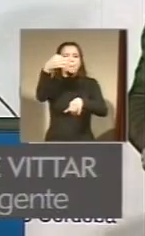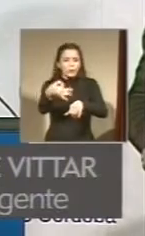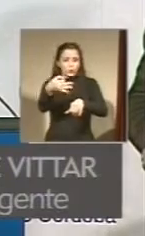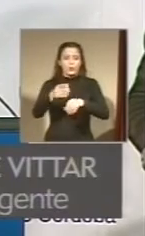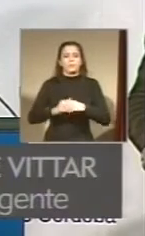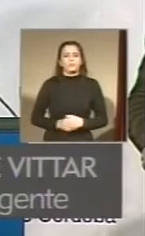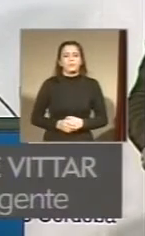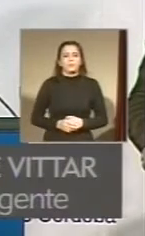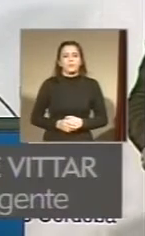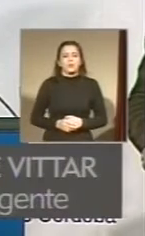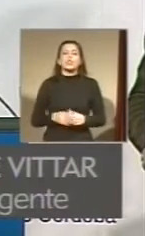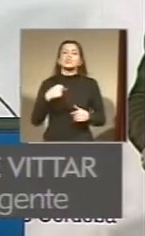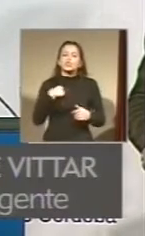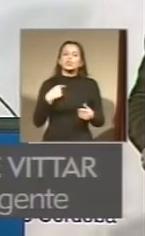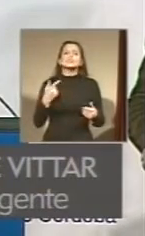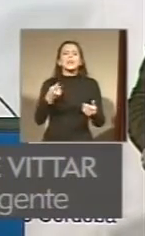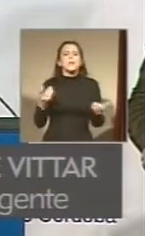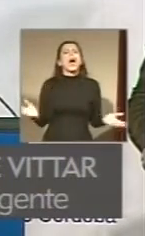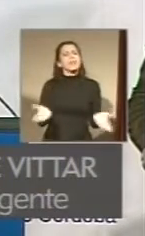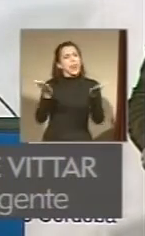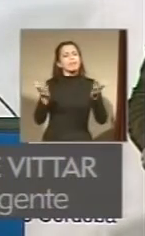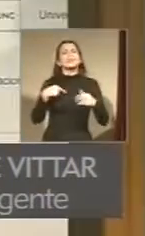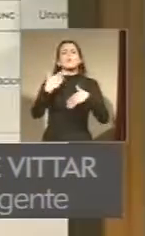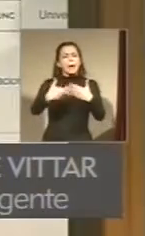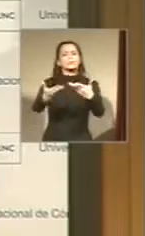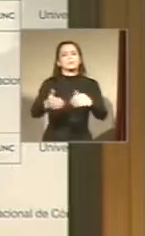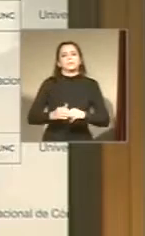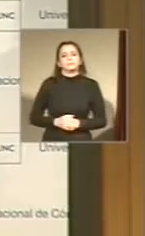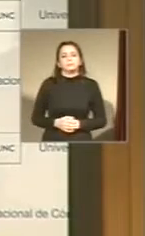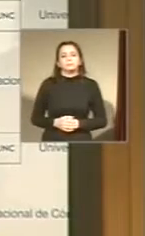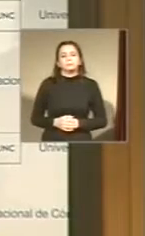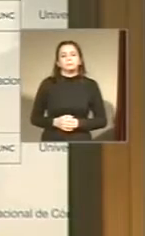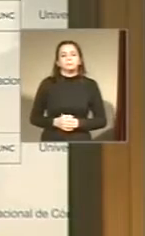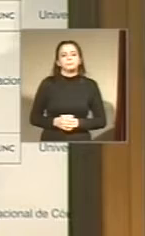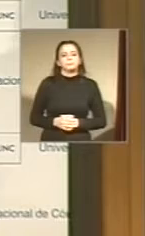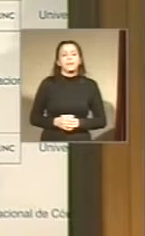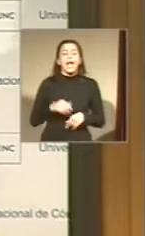cosa que decir que adelante y lo vamos a hacer. Gracias.